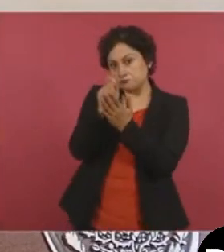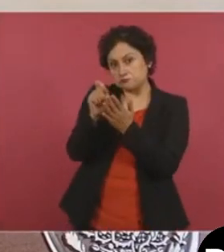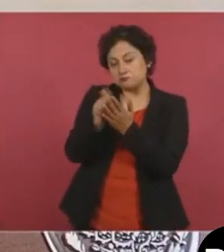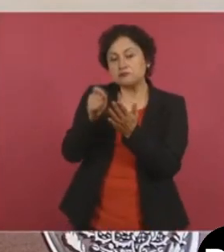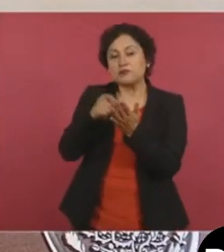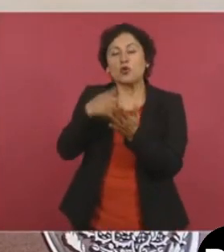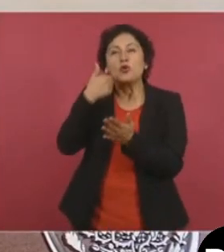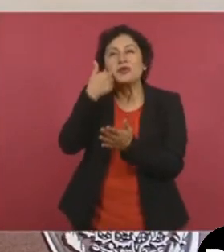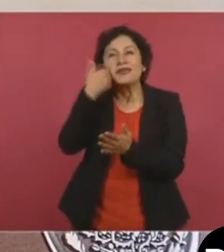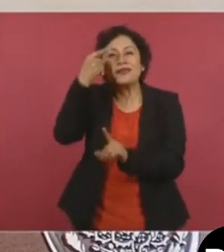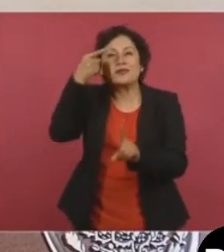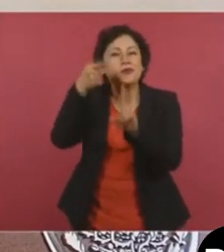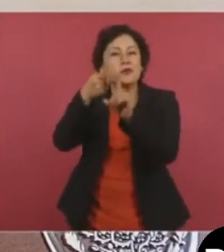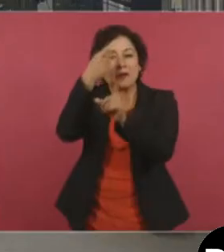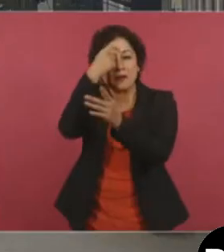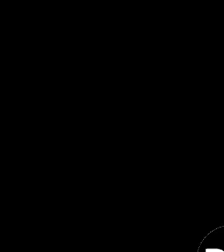en México.